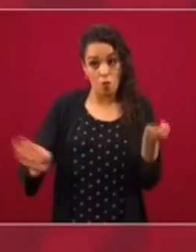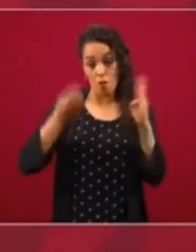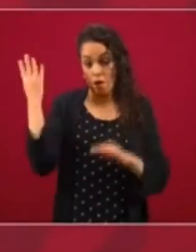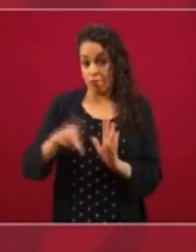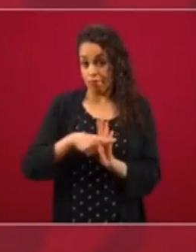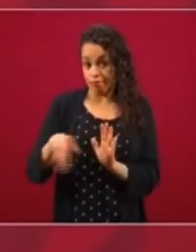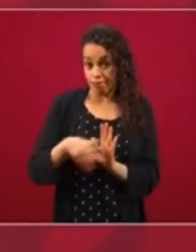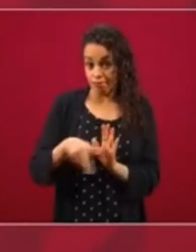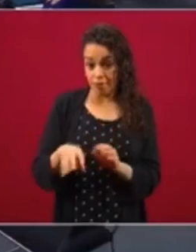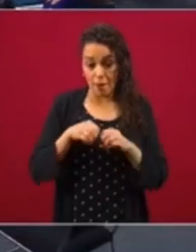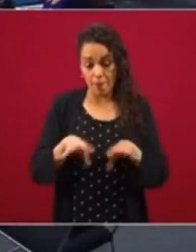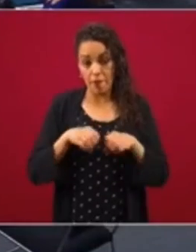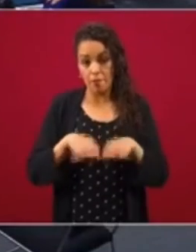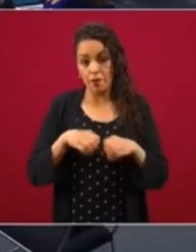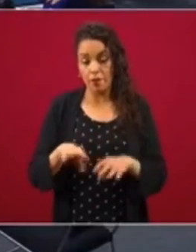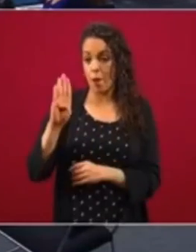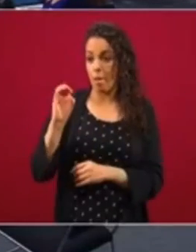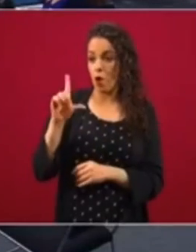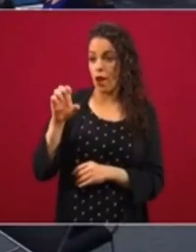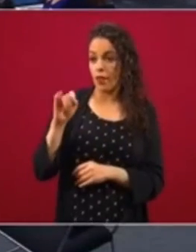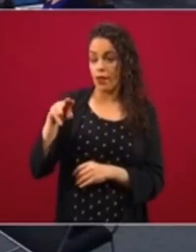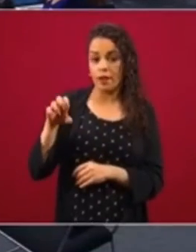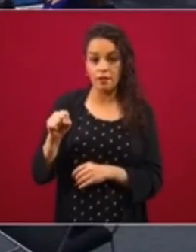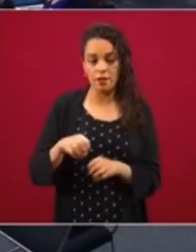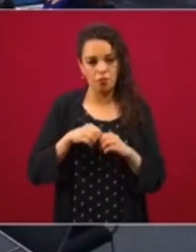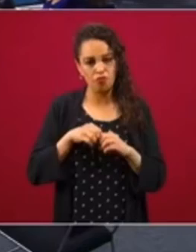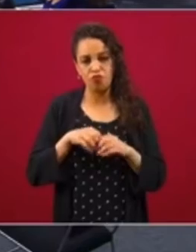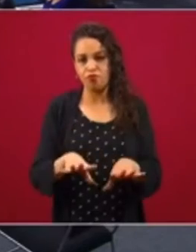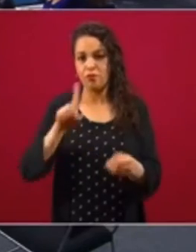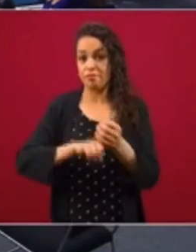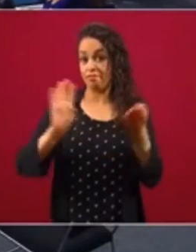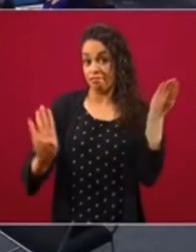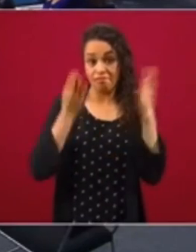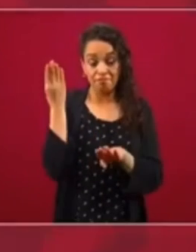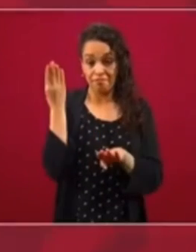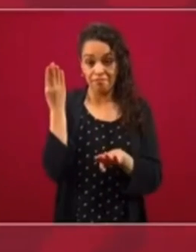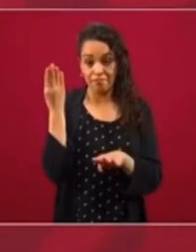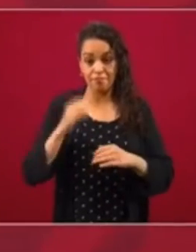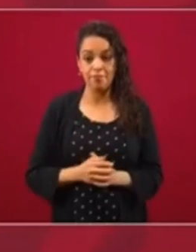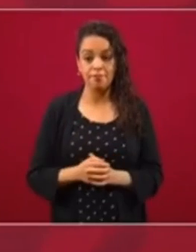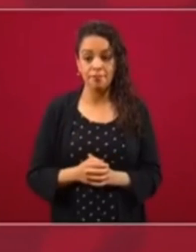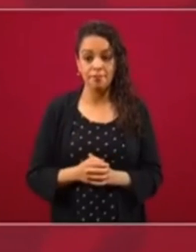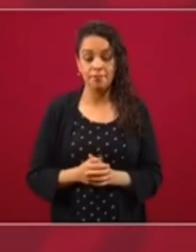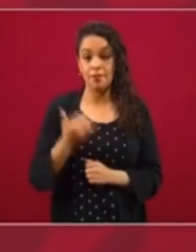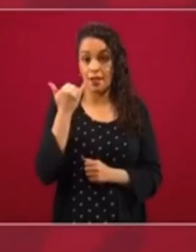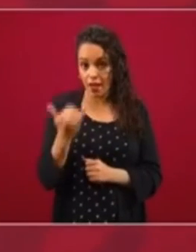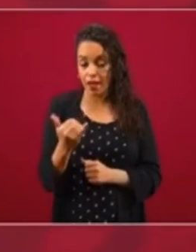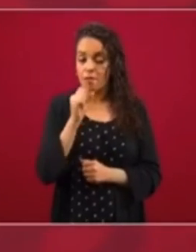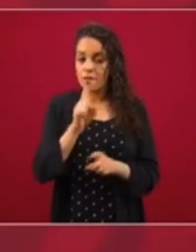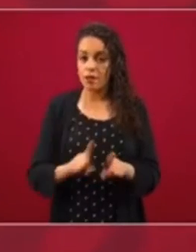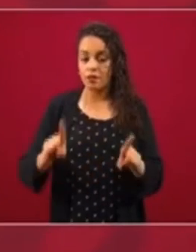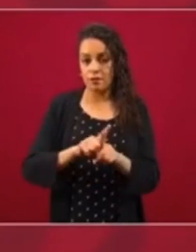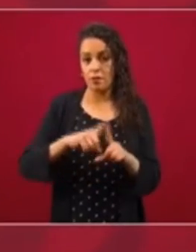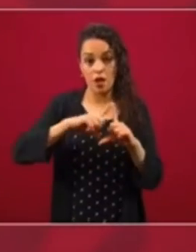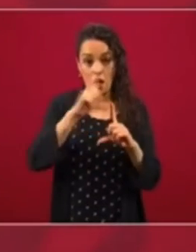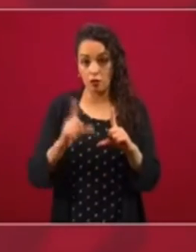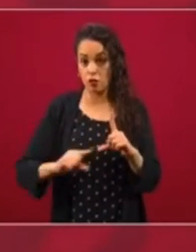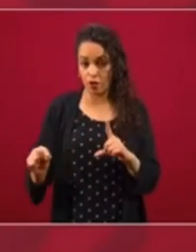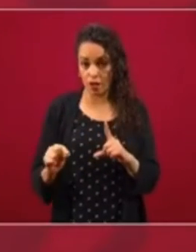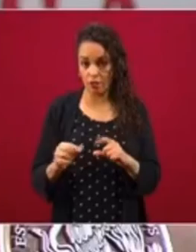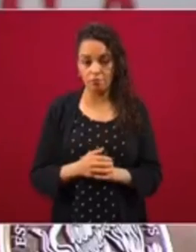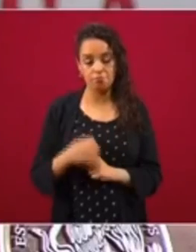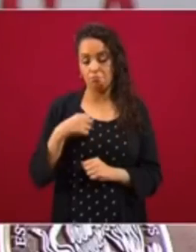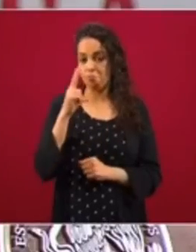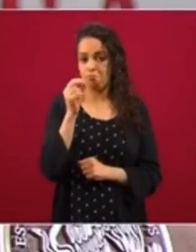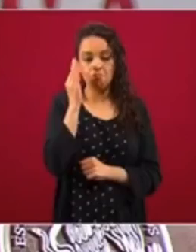boletines que se publiquen en toda la prensa mundial, y en buena parte de la prensa nacional y de los medios, no vamos